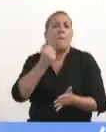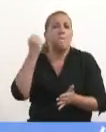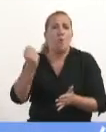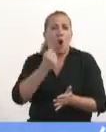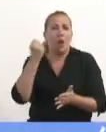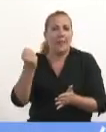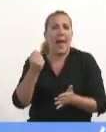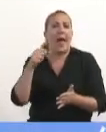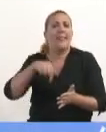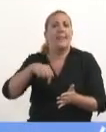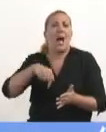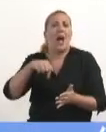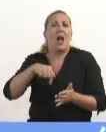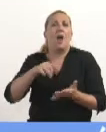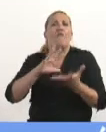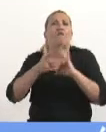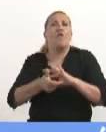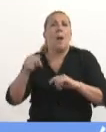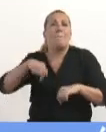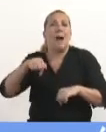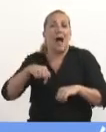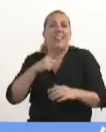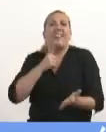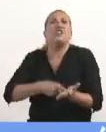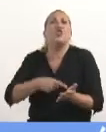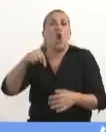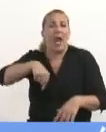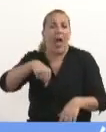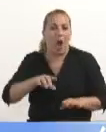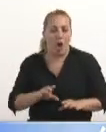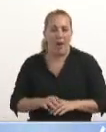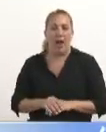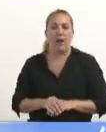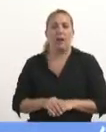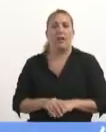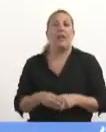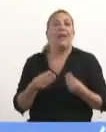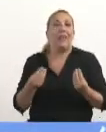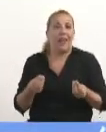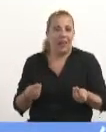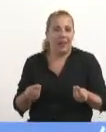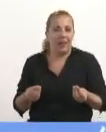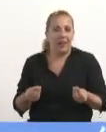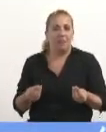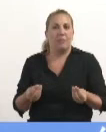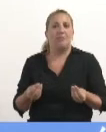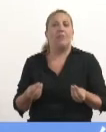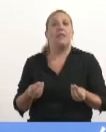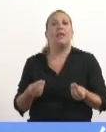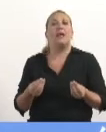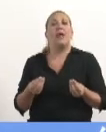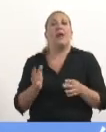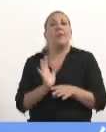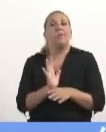esta decisión estratégica que estamos tomando, que es que tengamos, fortalezcamos